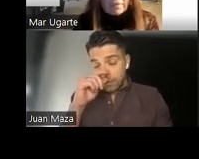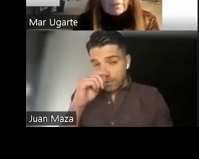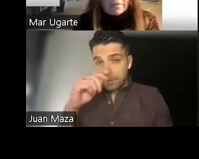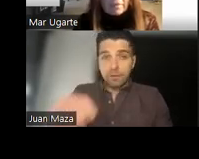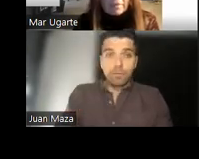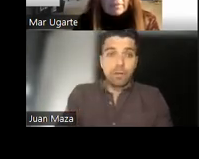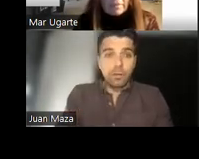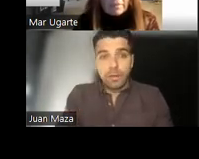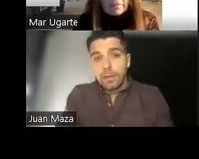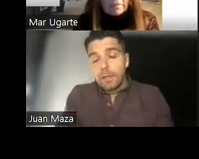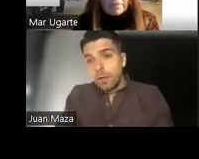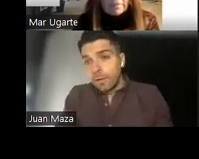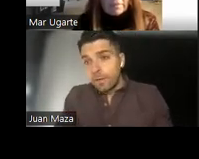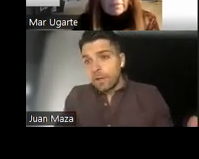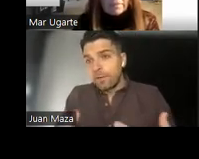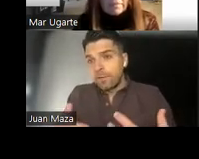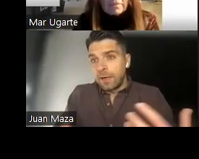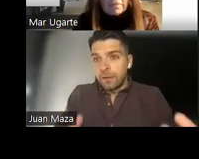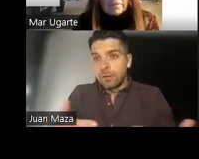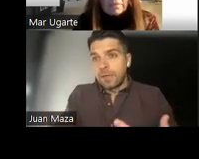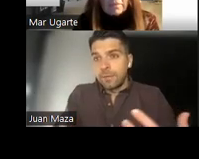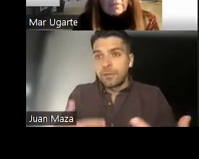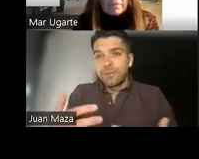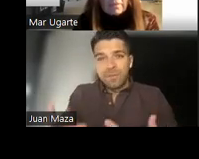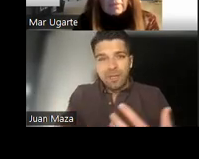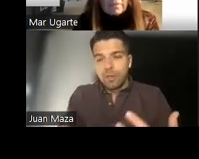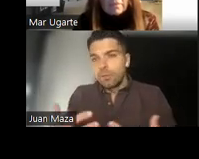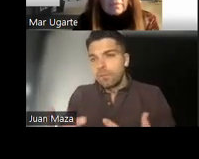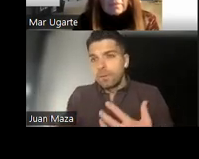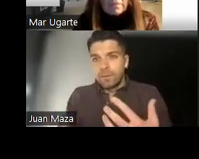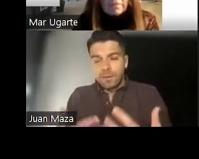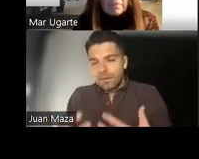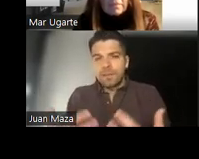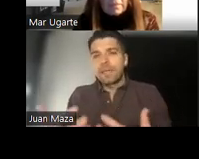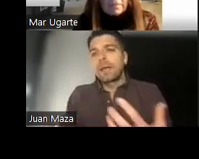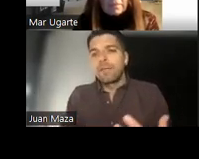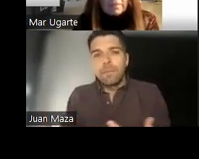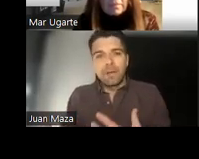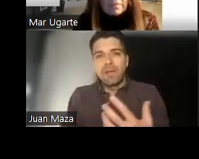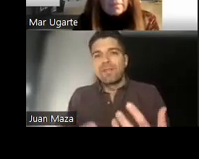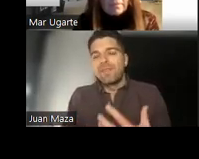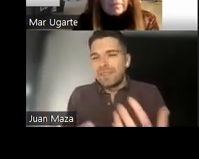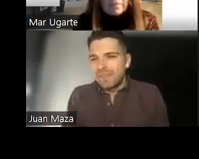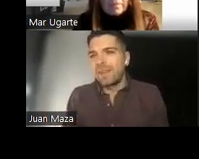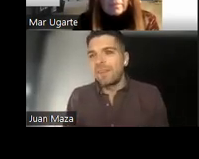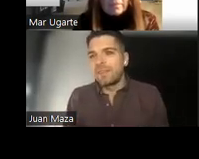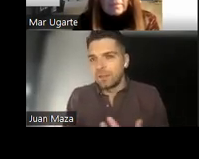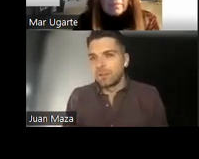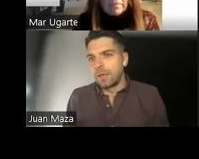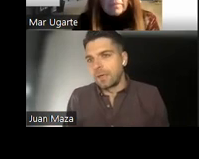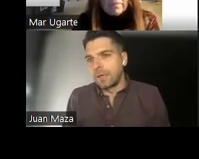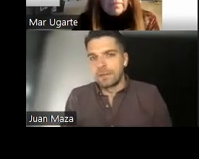Los pacientes que han sufrido COVID lo dicen al final de su entrenamiento. Sí sé que es café, pero es